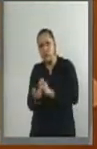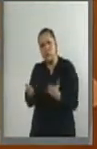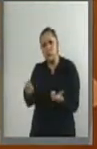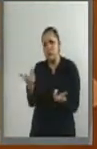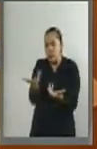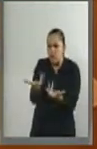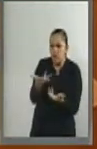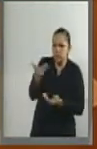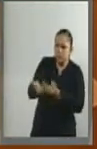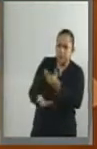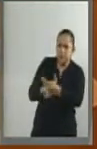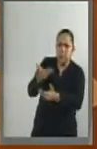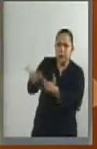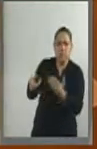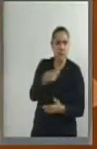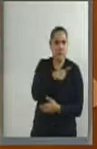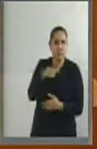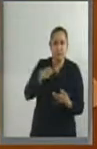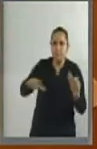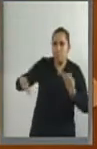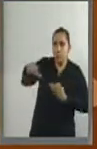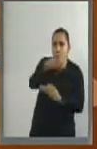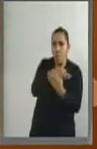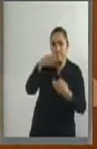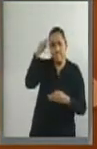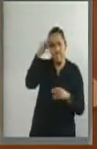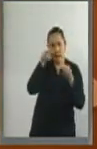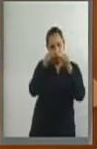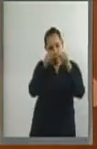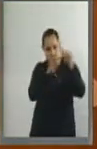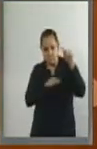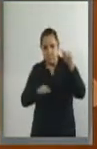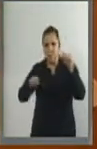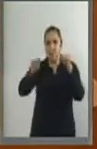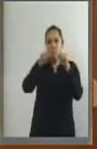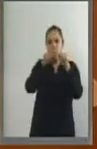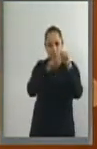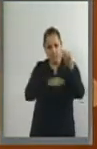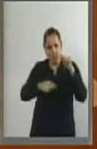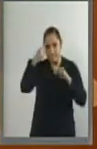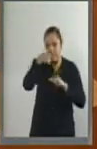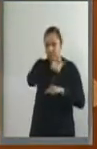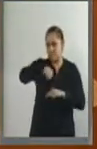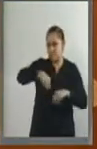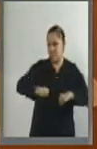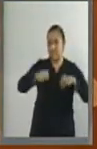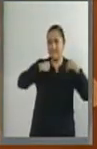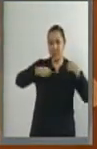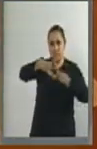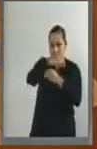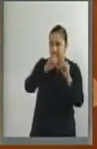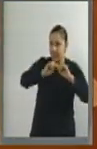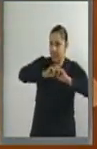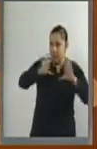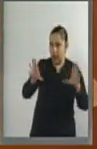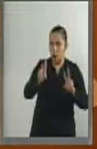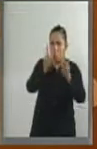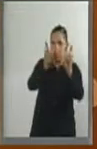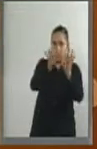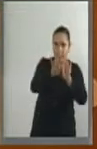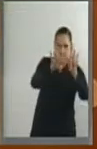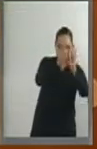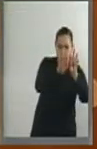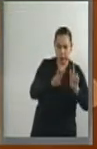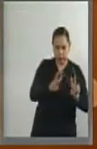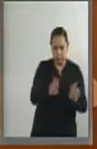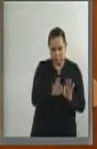eslabones reviste una importancia particular, pero todas ellas se anudan en el consumo.